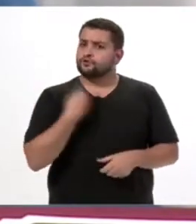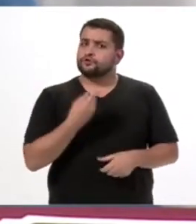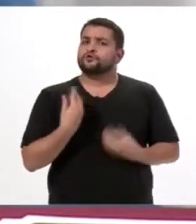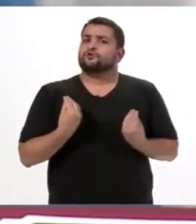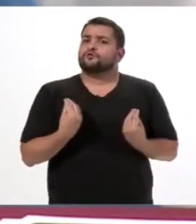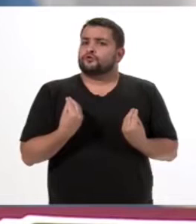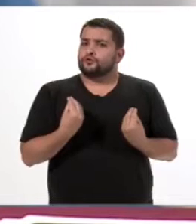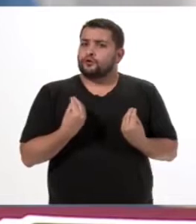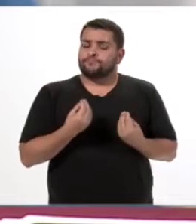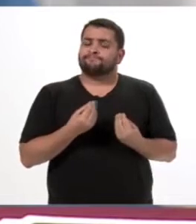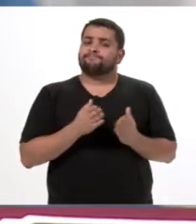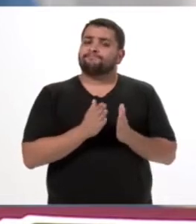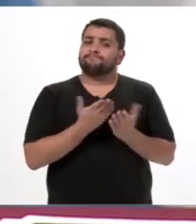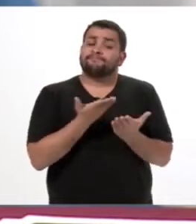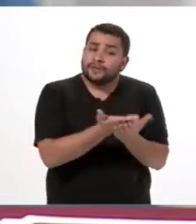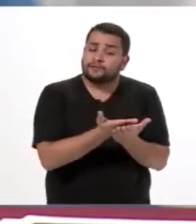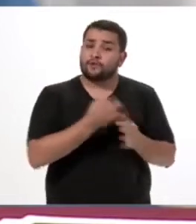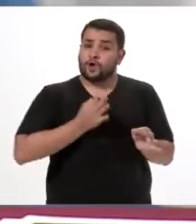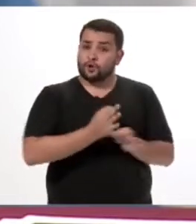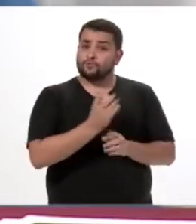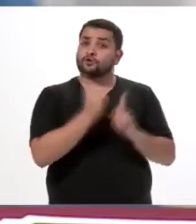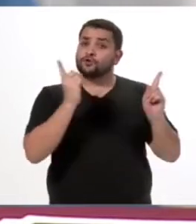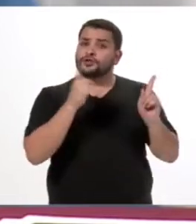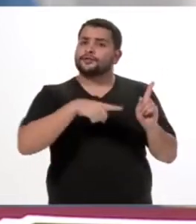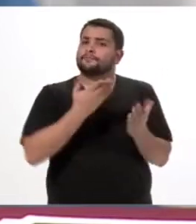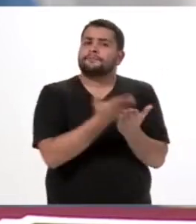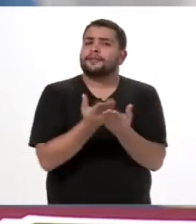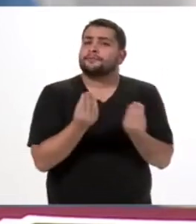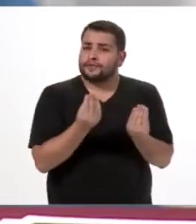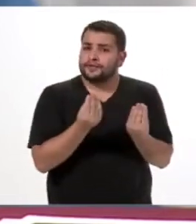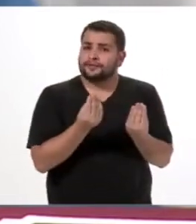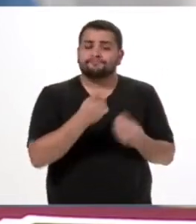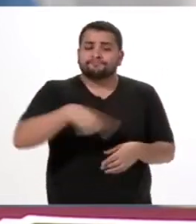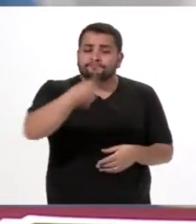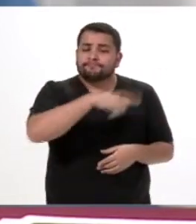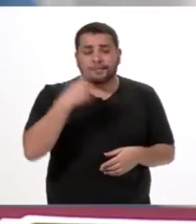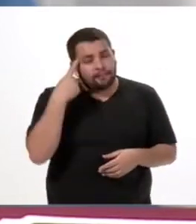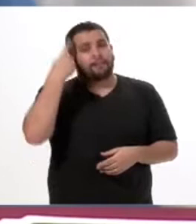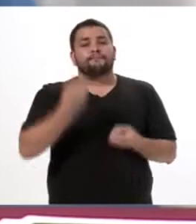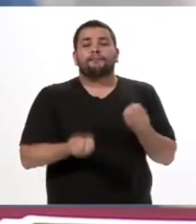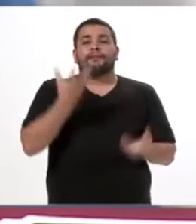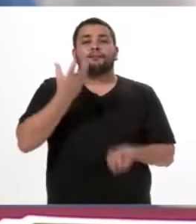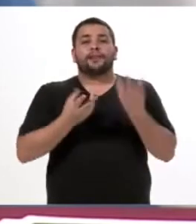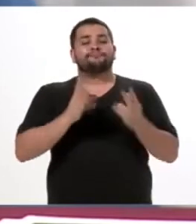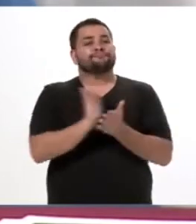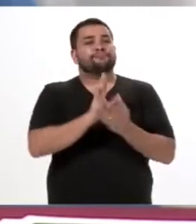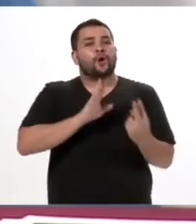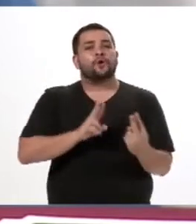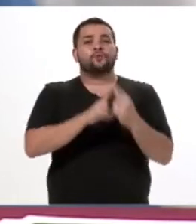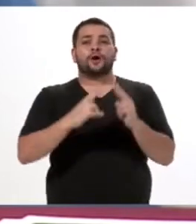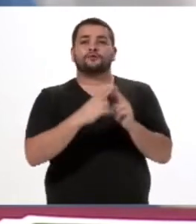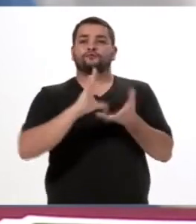nuestros educadores durante estos días que provocaran algún tipo de encuentro con las